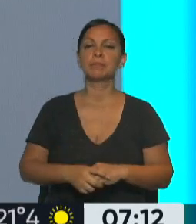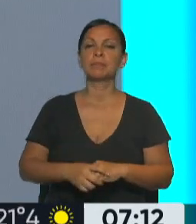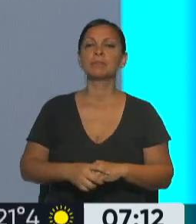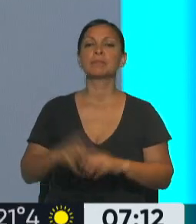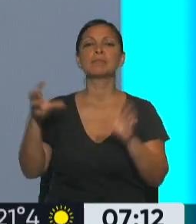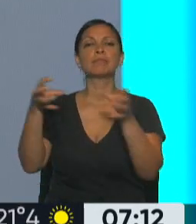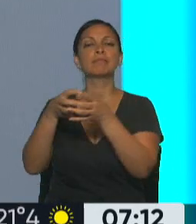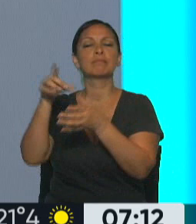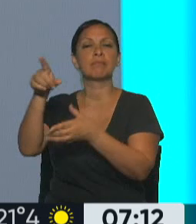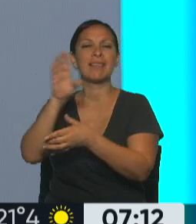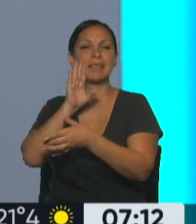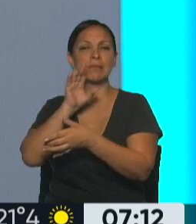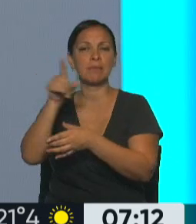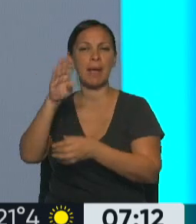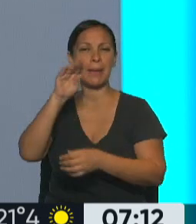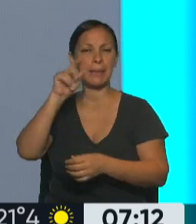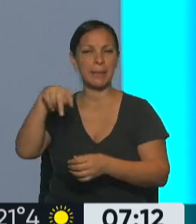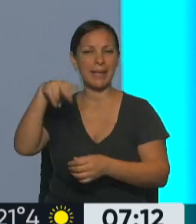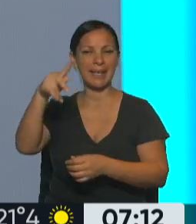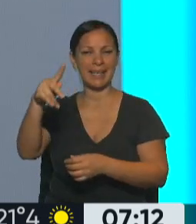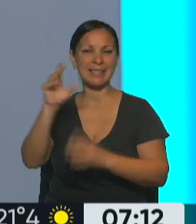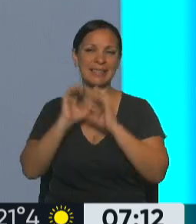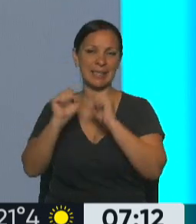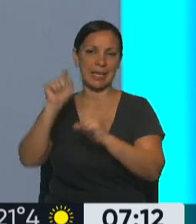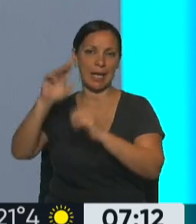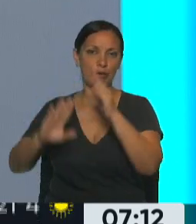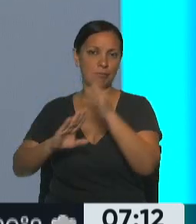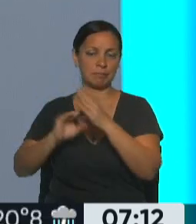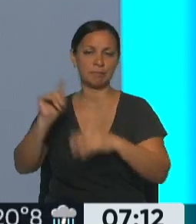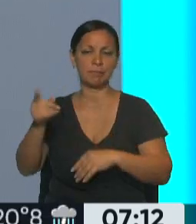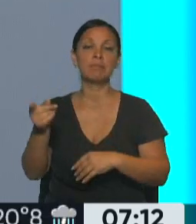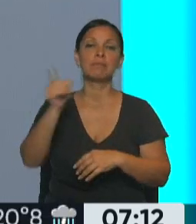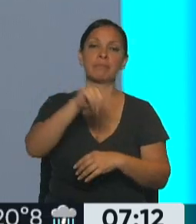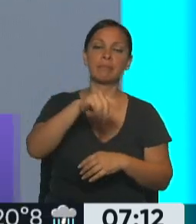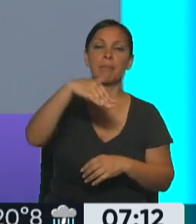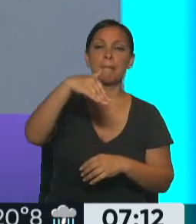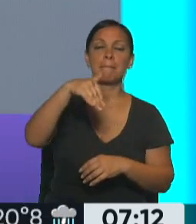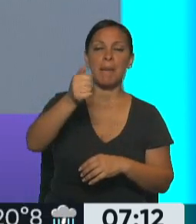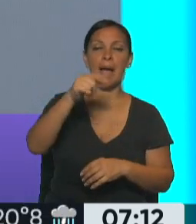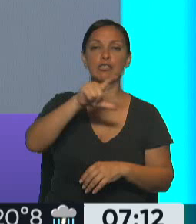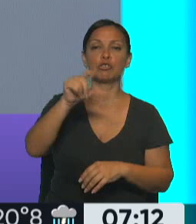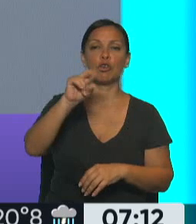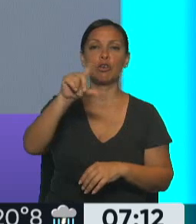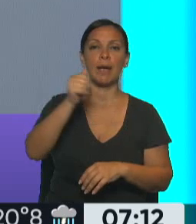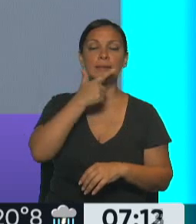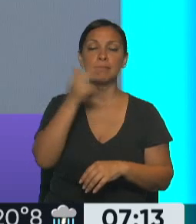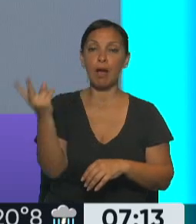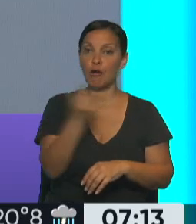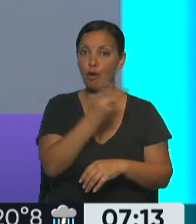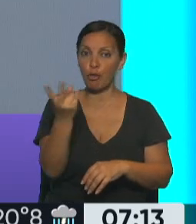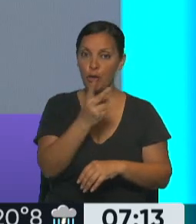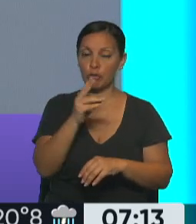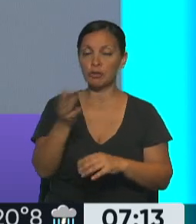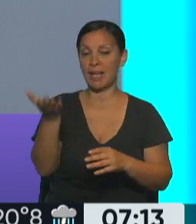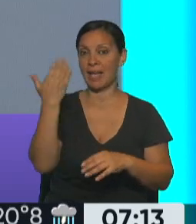Anthony Blinken, el secretario de Estado de Estados Unidos, Alejandro Mallorca, que es consejero de Seguridad Nacional, que visitan, llegaron ayer